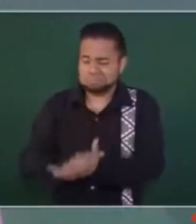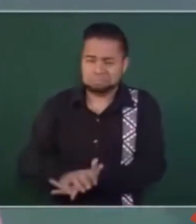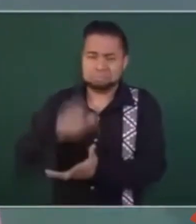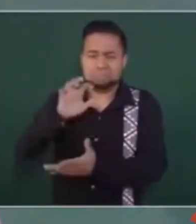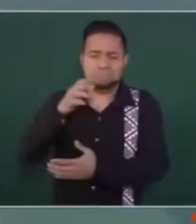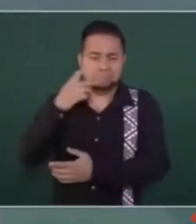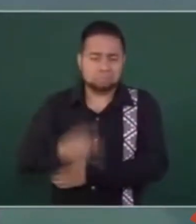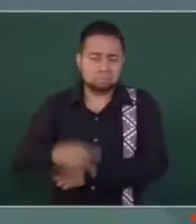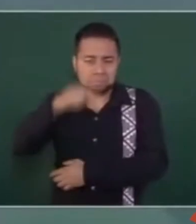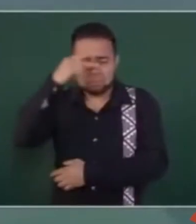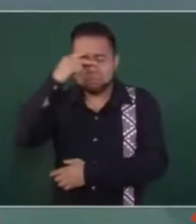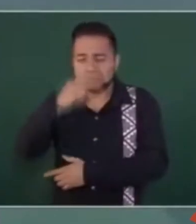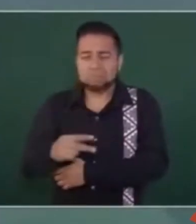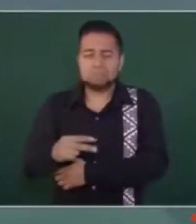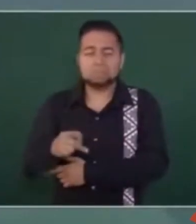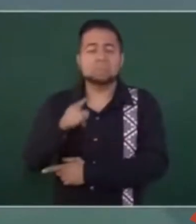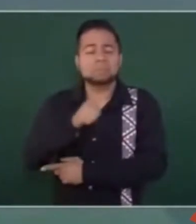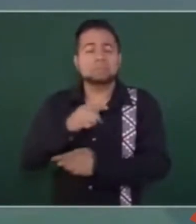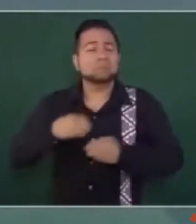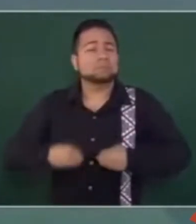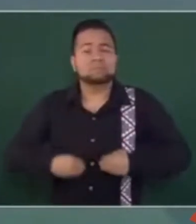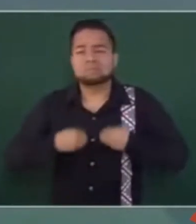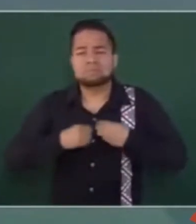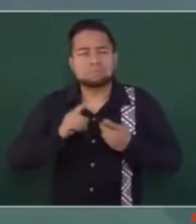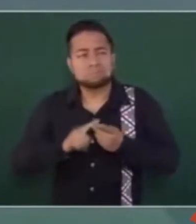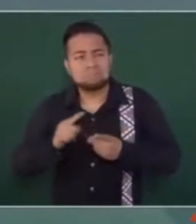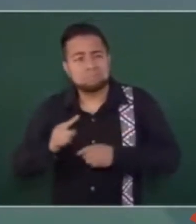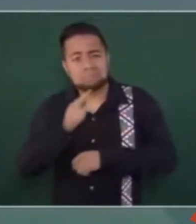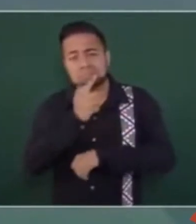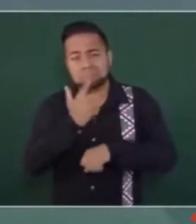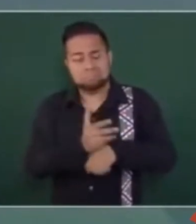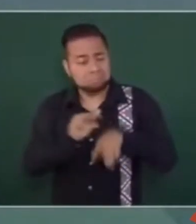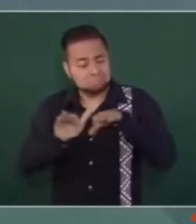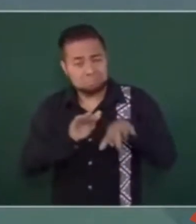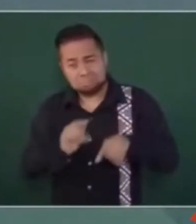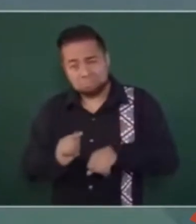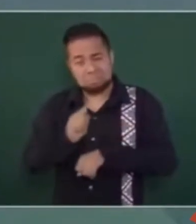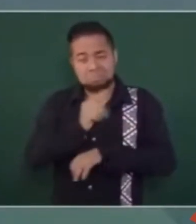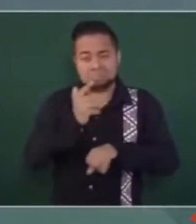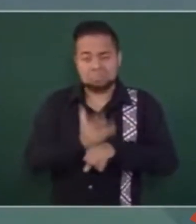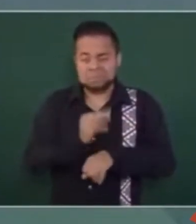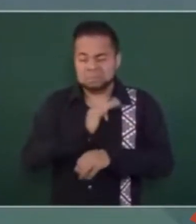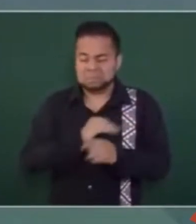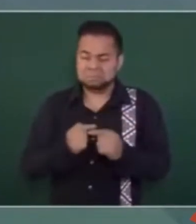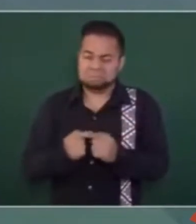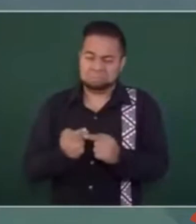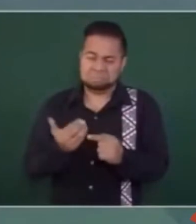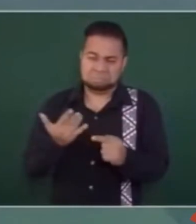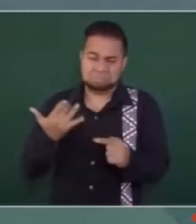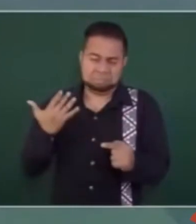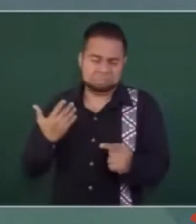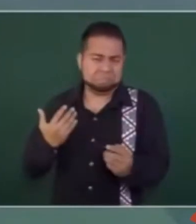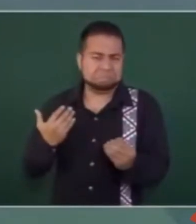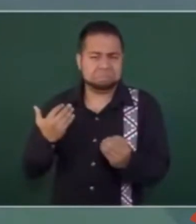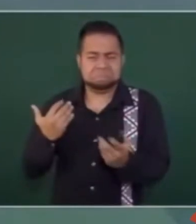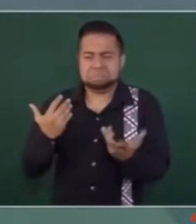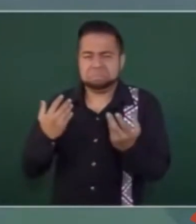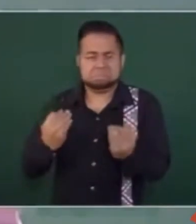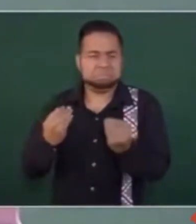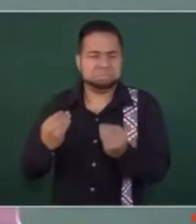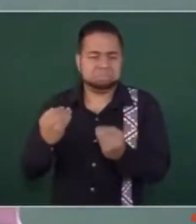mexicanos, que viven allá, trabajan allá desde hace mucho tiempo